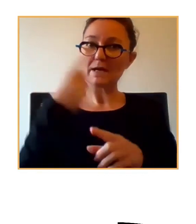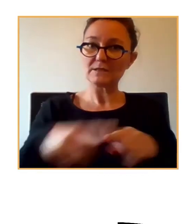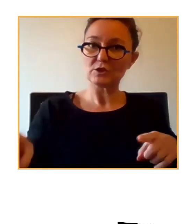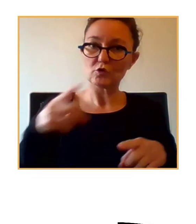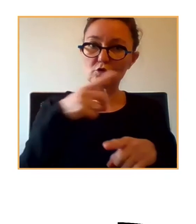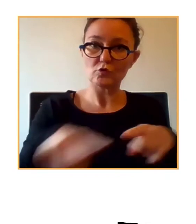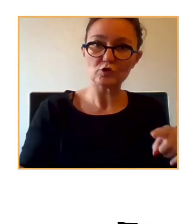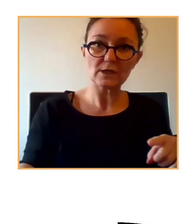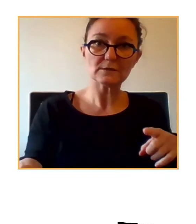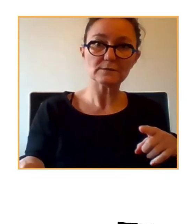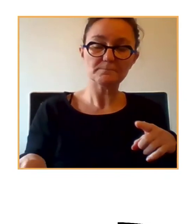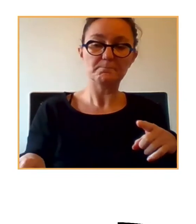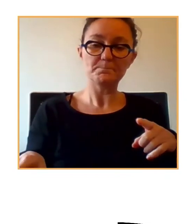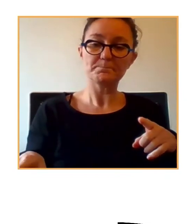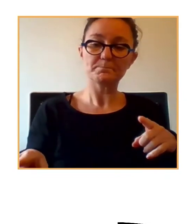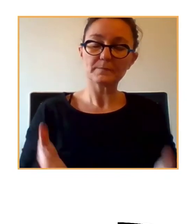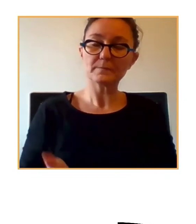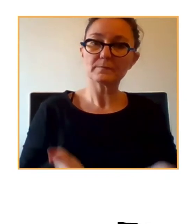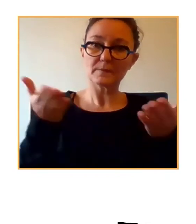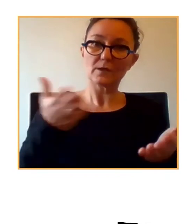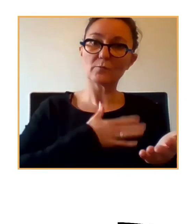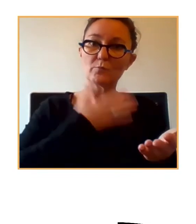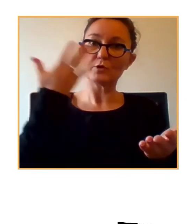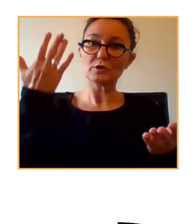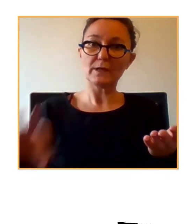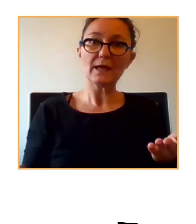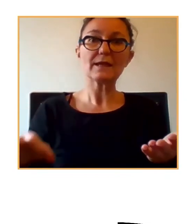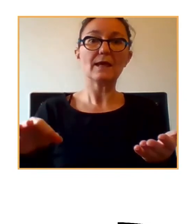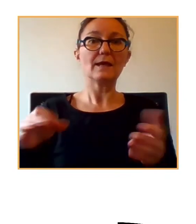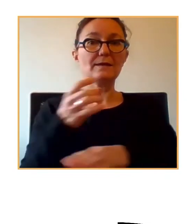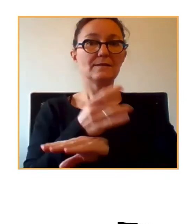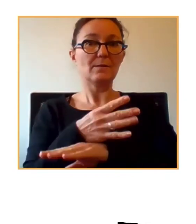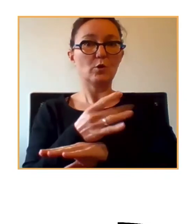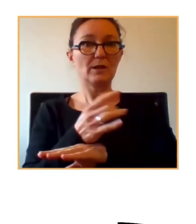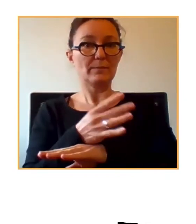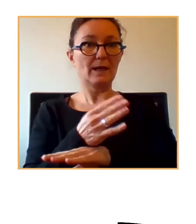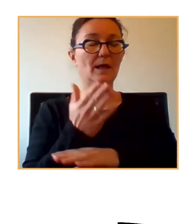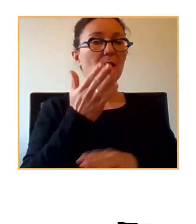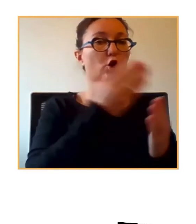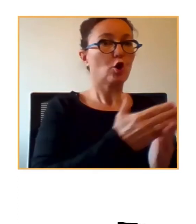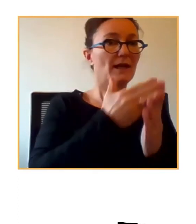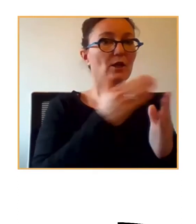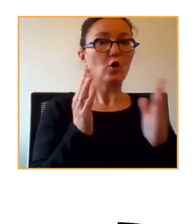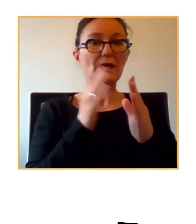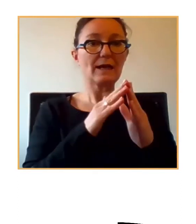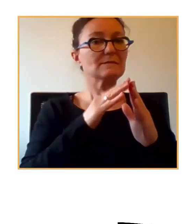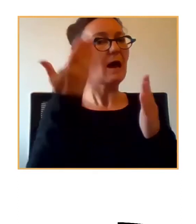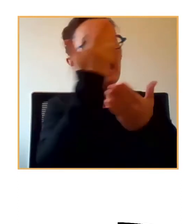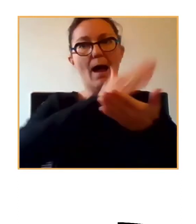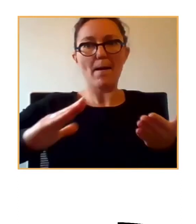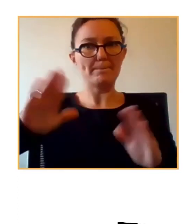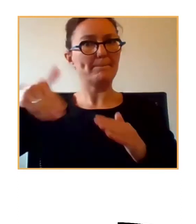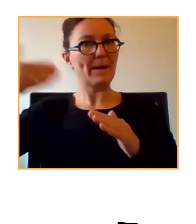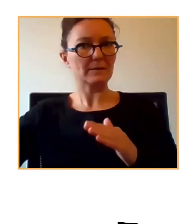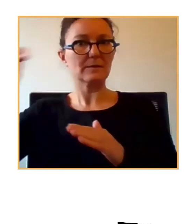la posibilidad de que el tiempo libre, fuera del colegio y fuera del hogar, pueda ser